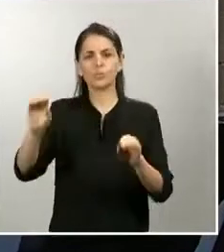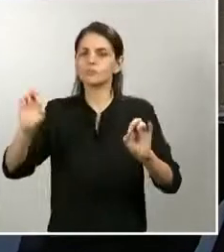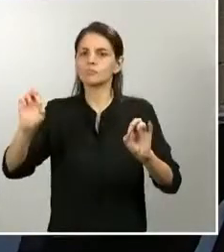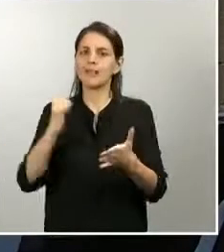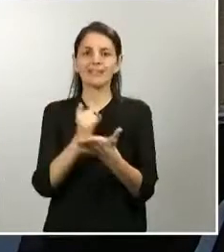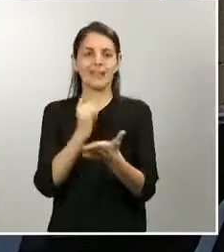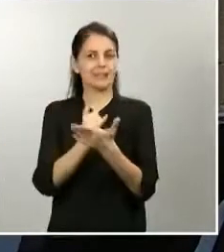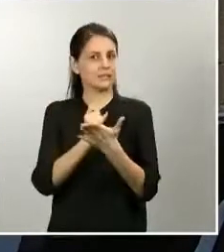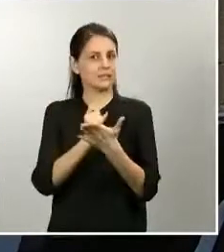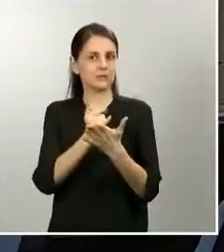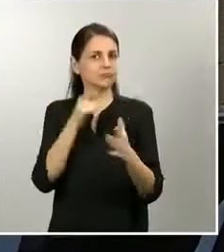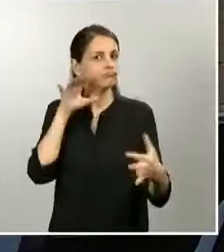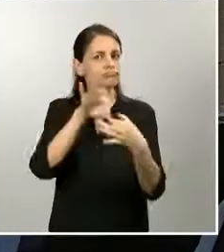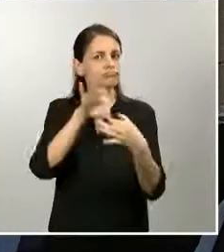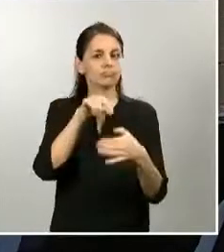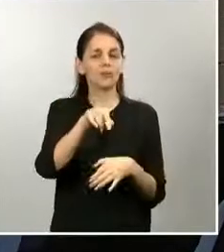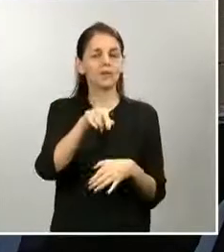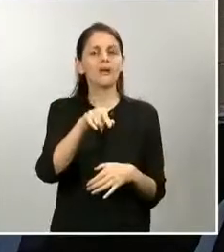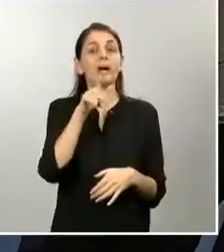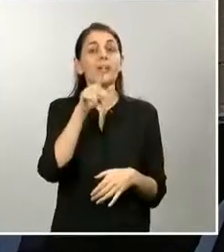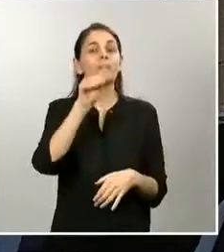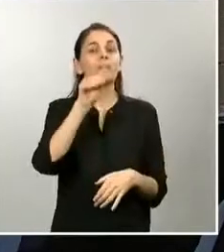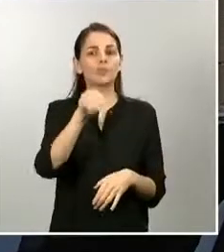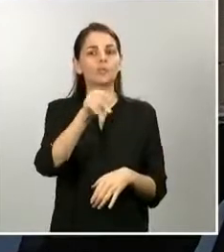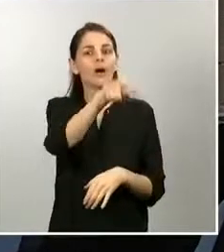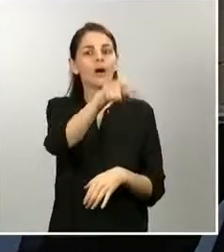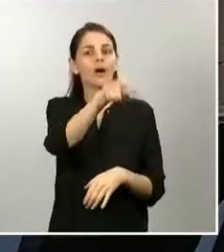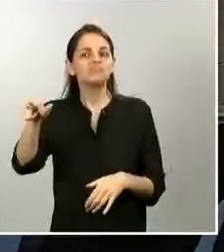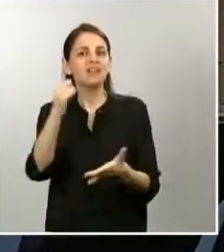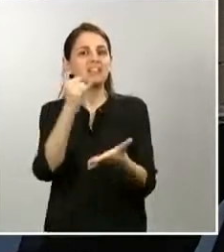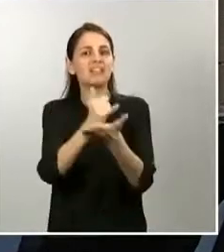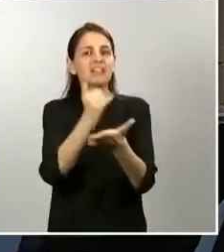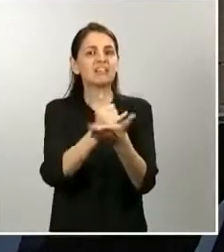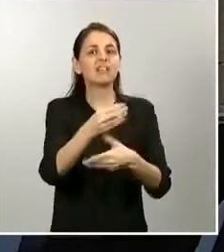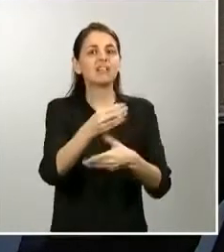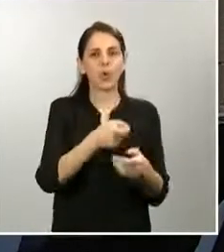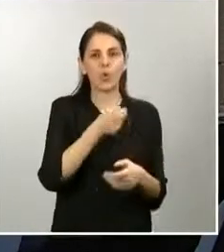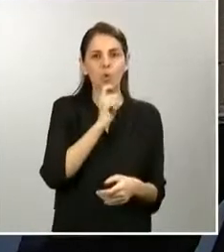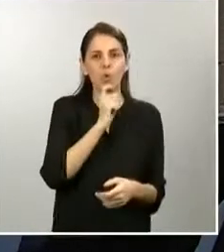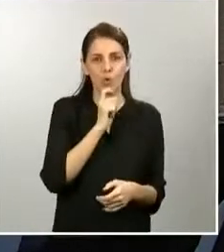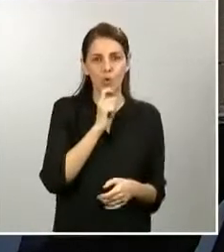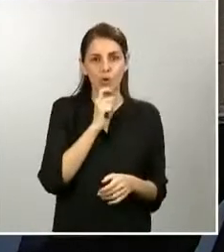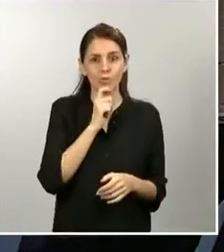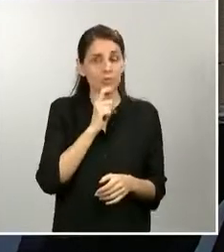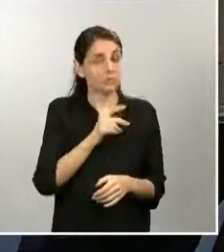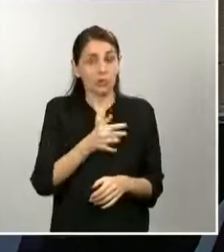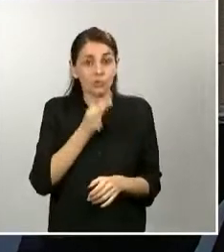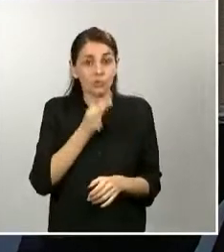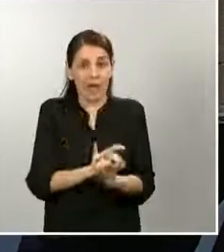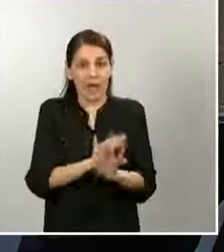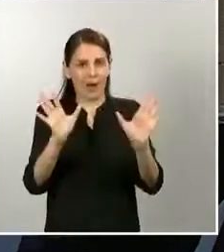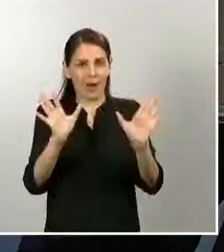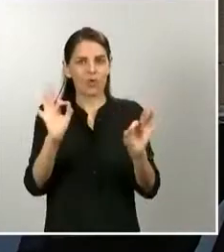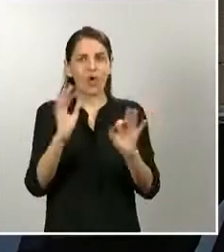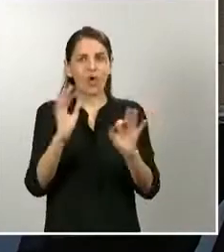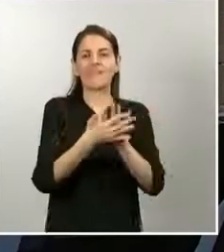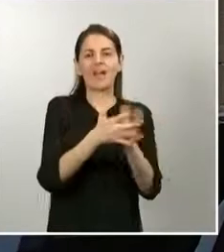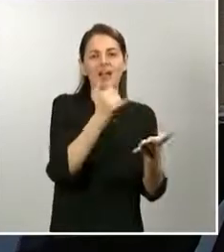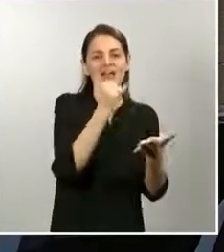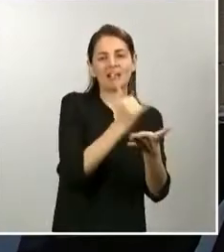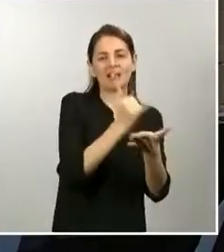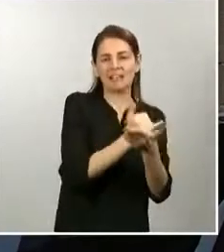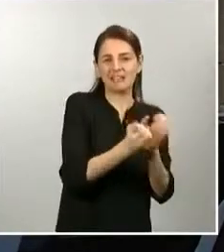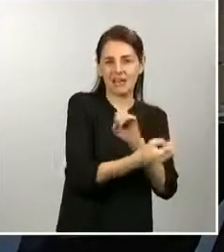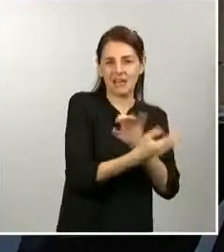a testar a la población? Se pregunta la vanguardia. No lo tenemos claro. Han hablado de test rápidos y PCRs para los sintomáticos leves.